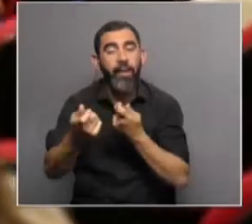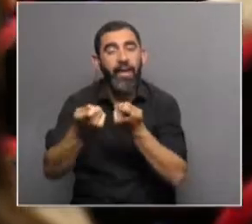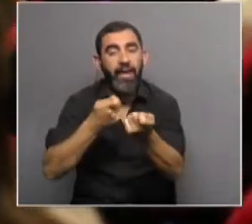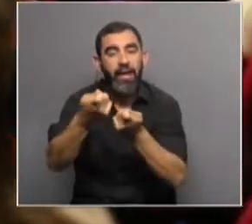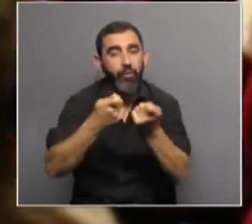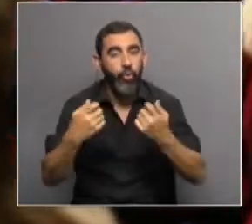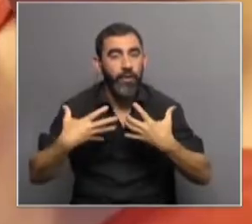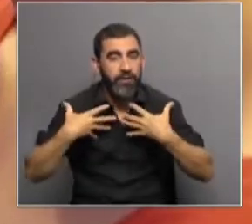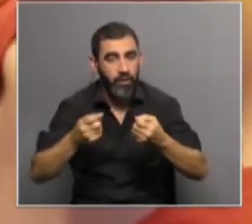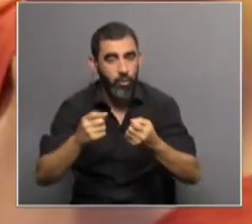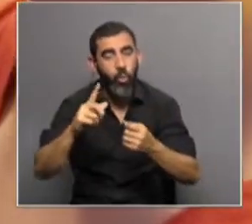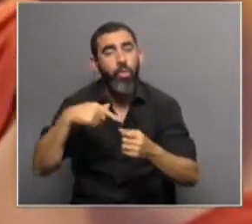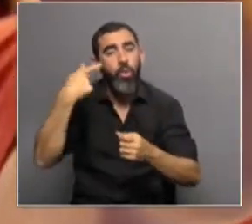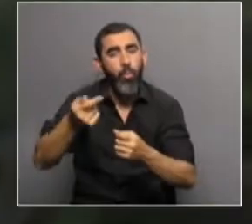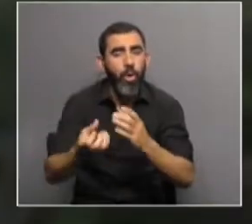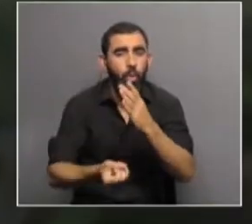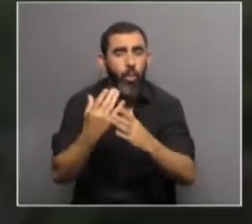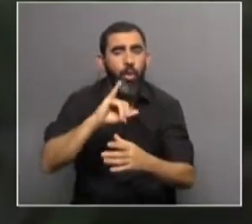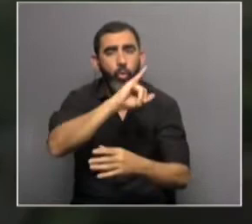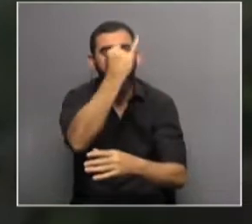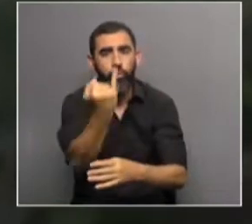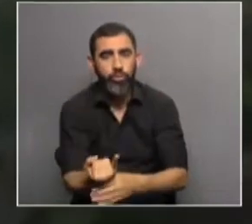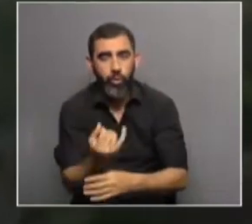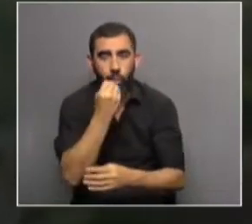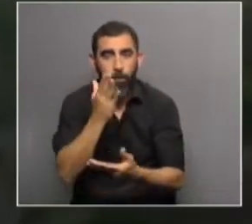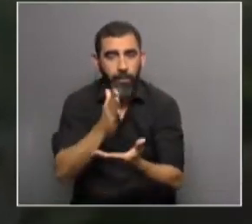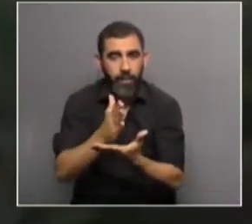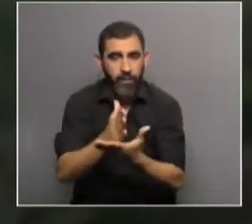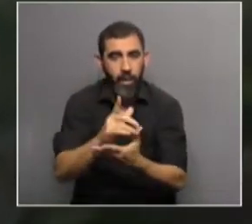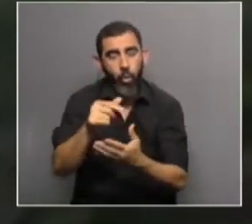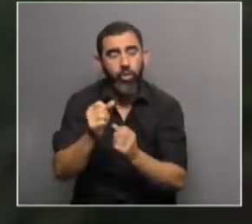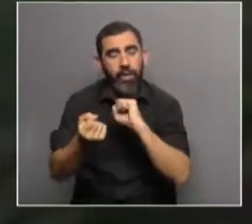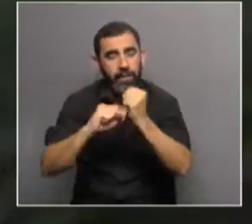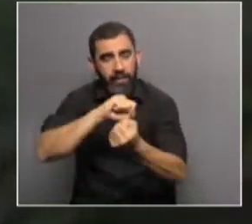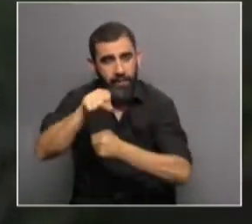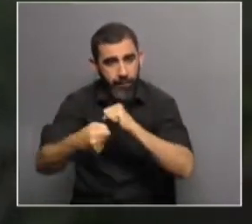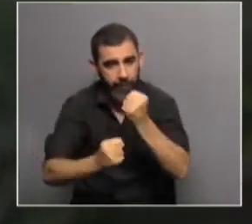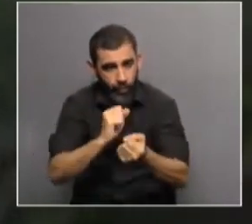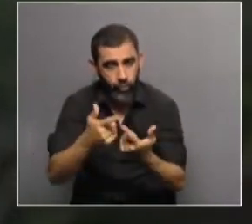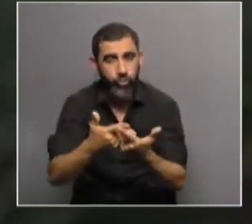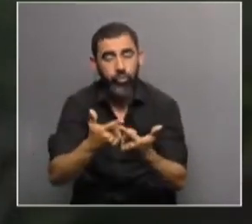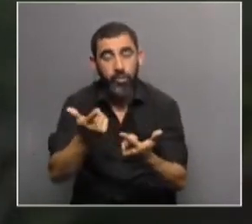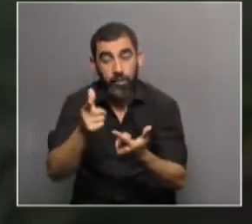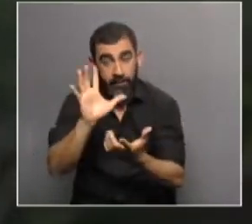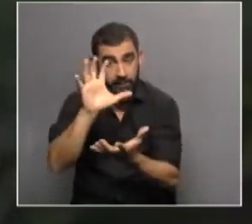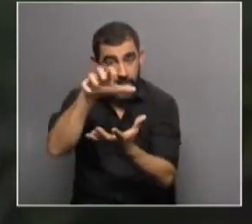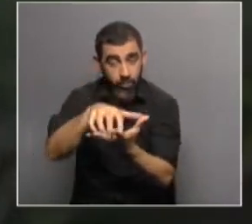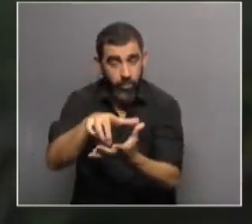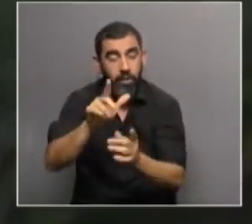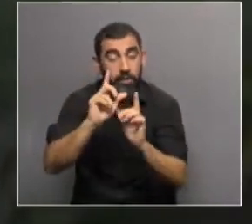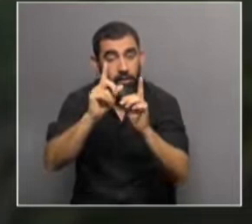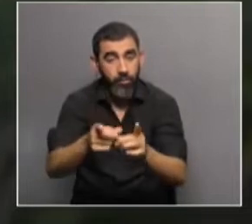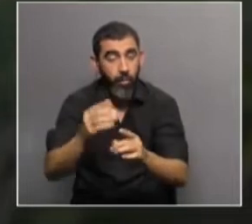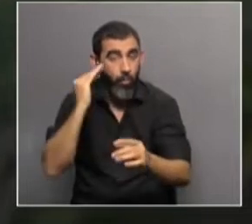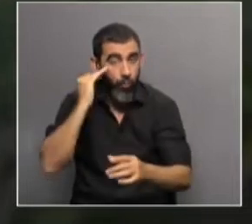salud, se va a abrir la maestría en nutrición y bienestar, está la maestría en fisioterapia y ortopedia, es decir, que el departamento, además, porque